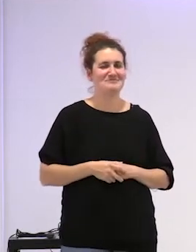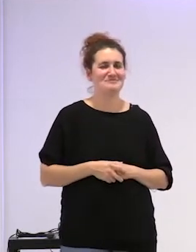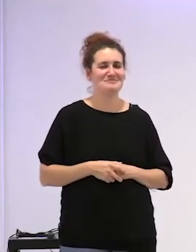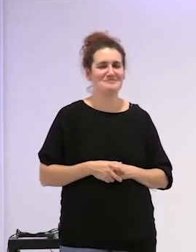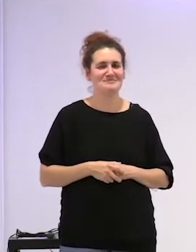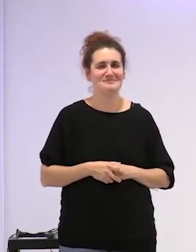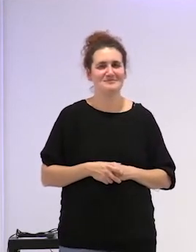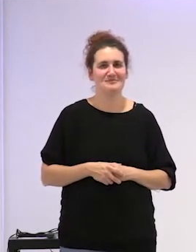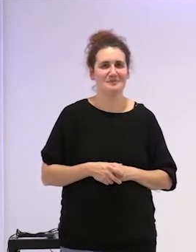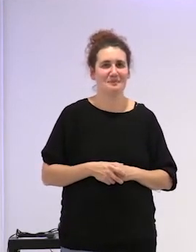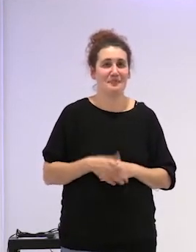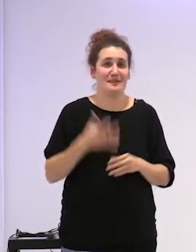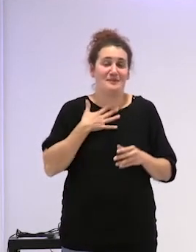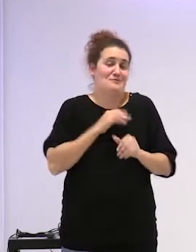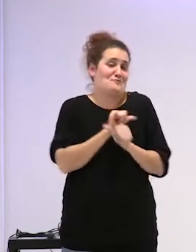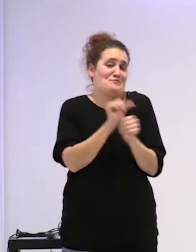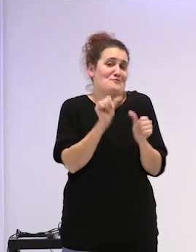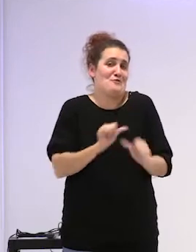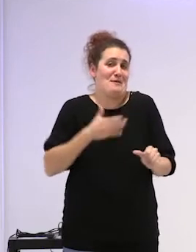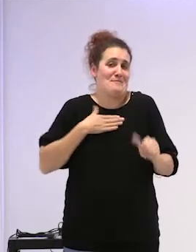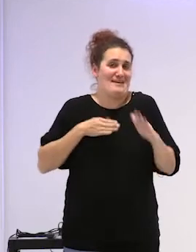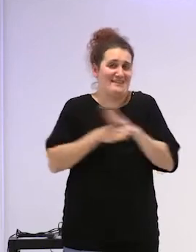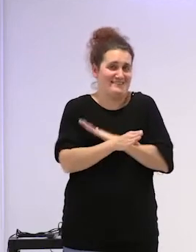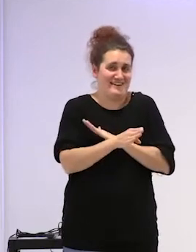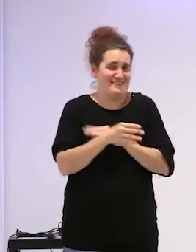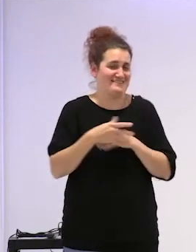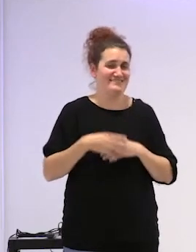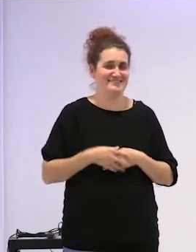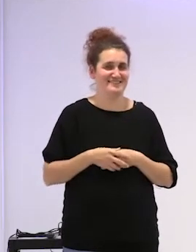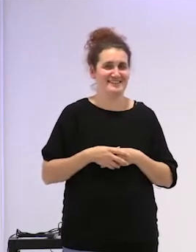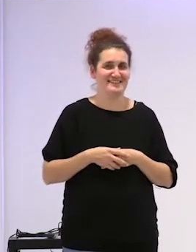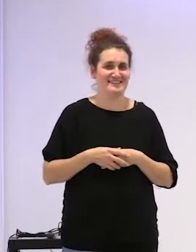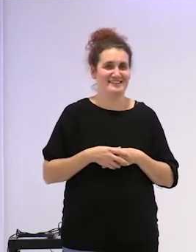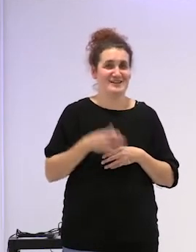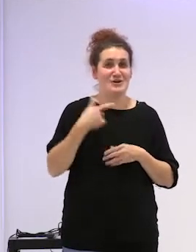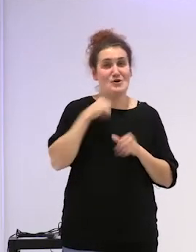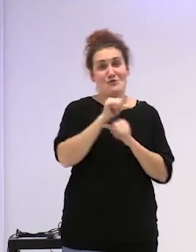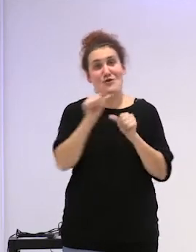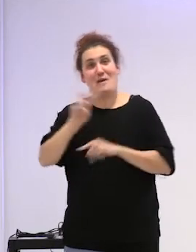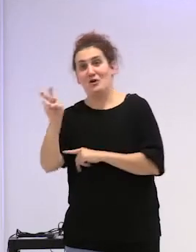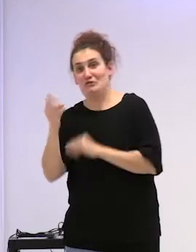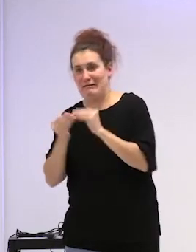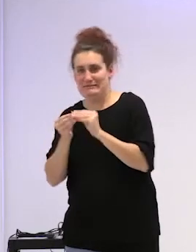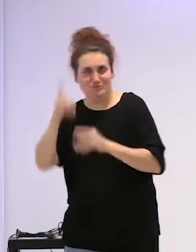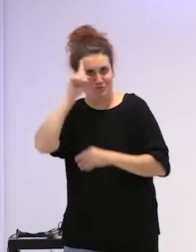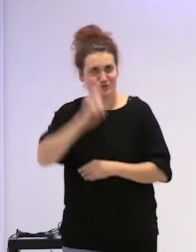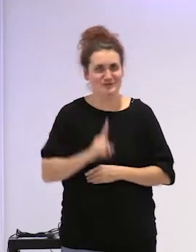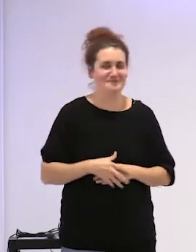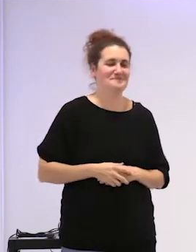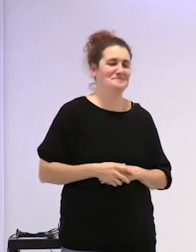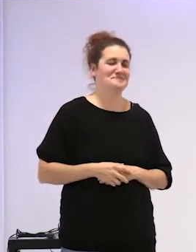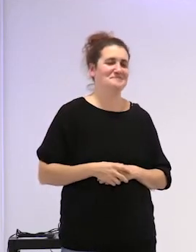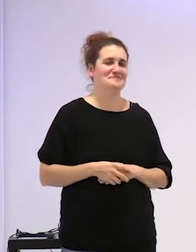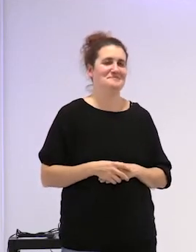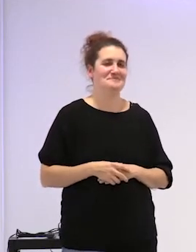es mi forma de entrar casi que no lo puedo hacer de otra manera bien